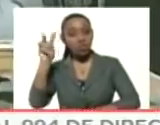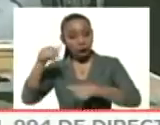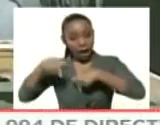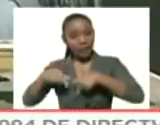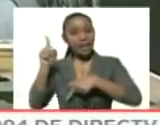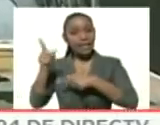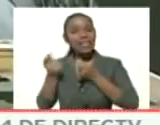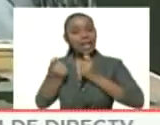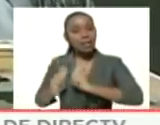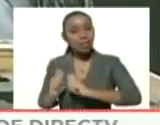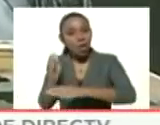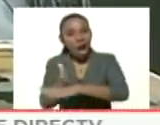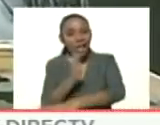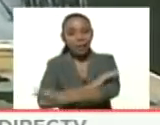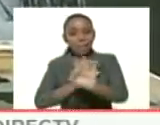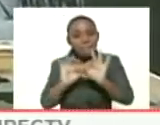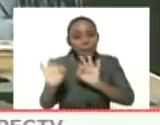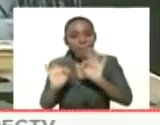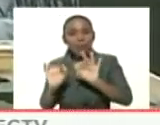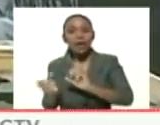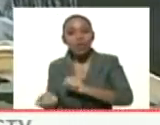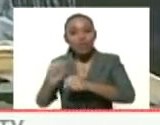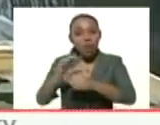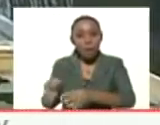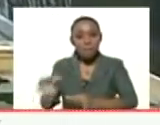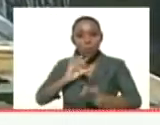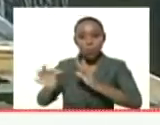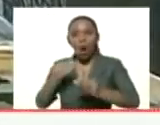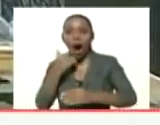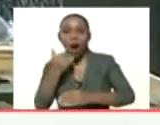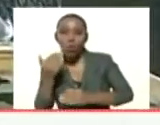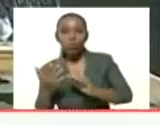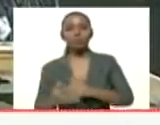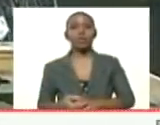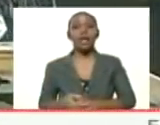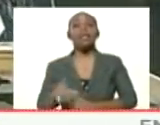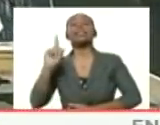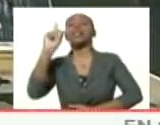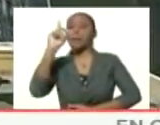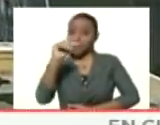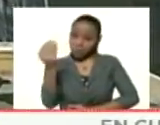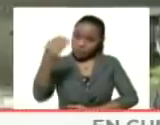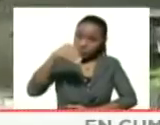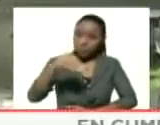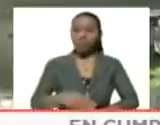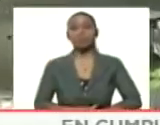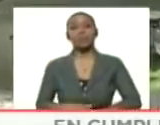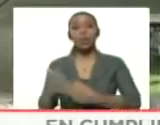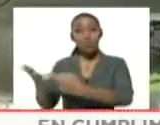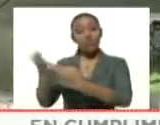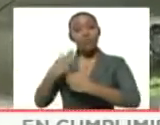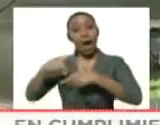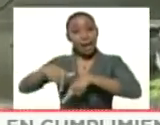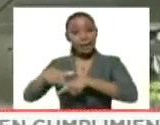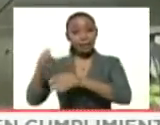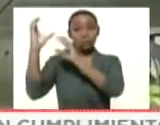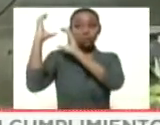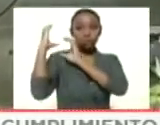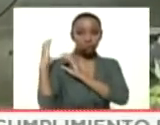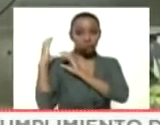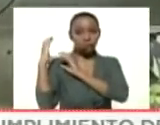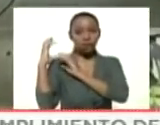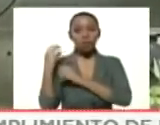el tratamiento preventivo del COVID-19. Hemos también además recibido en este cargamento